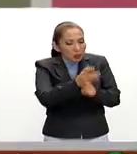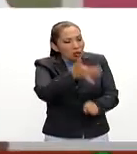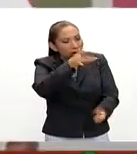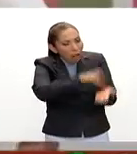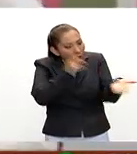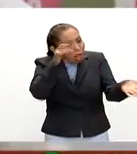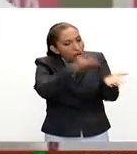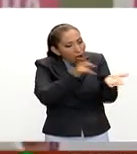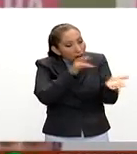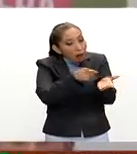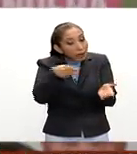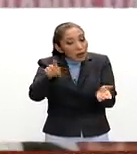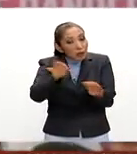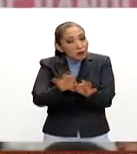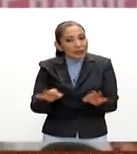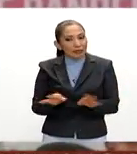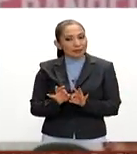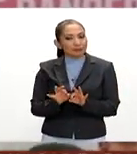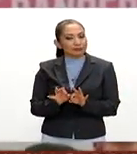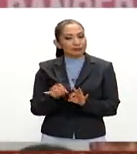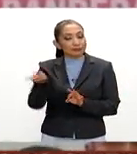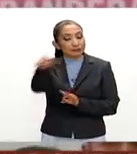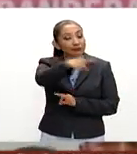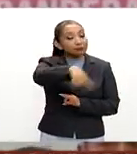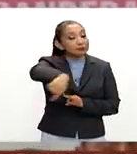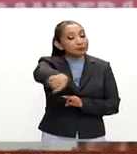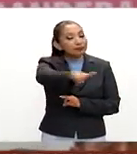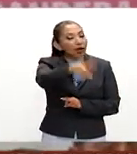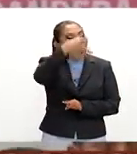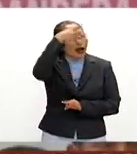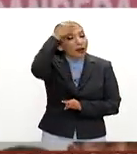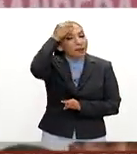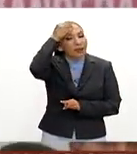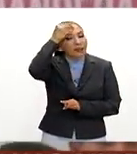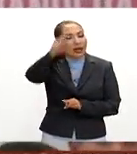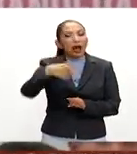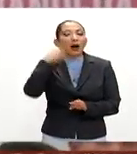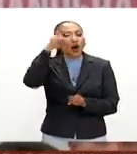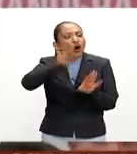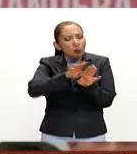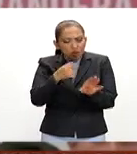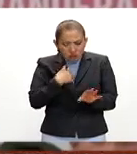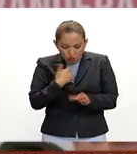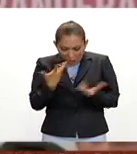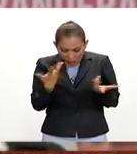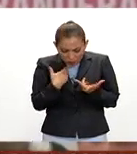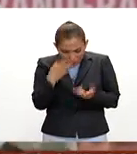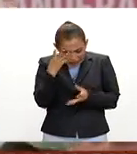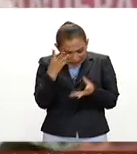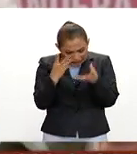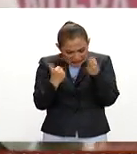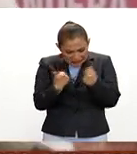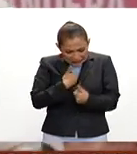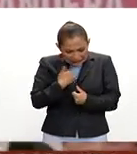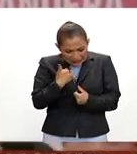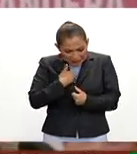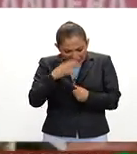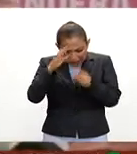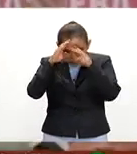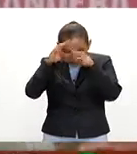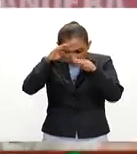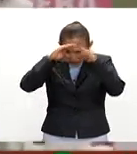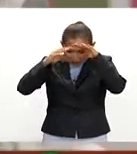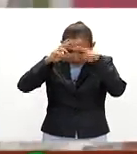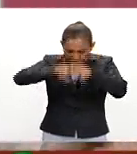pero si hay algo muy importante que ustedes aprendan a aprender que ustedes aprendan a razonar